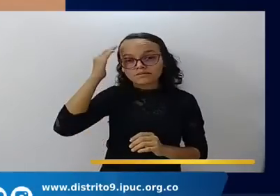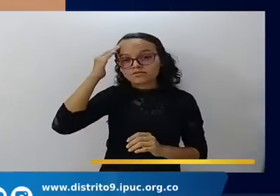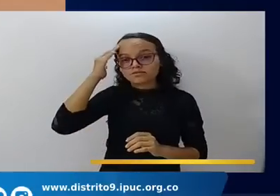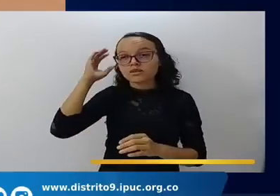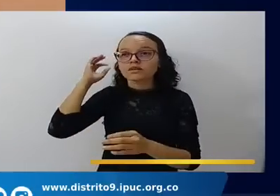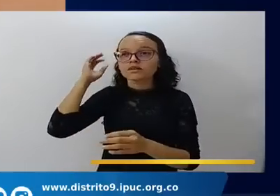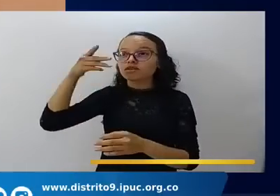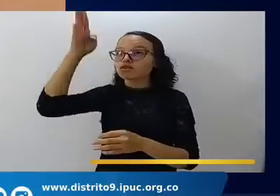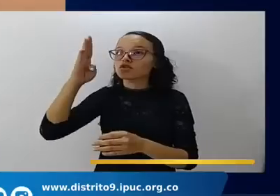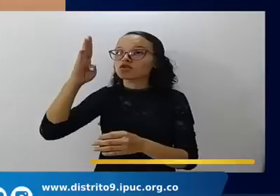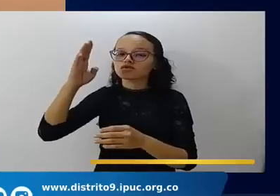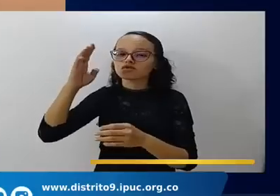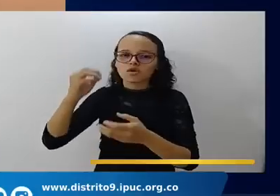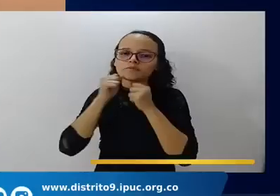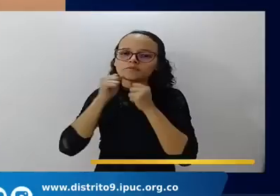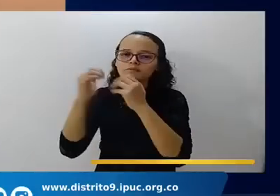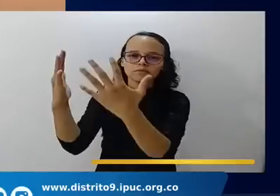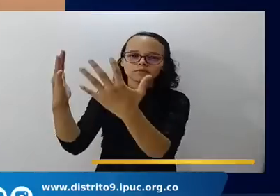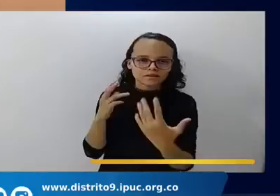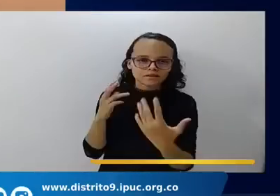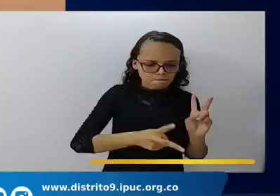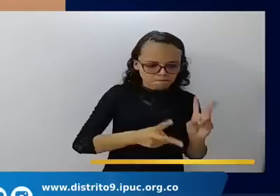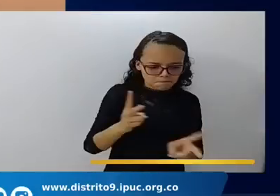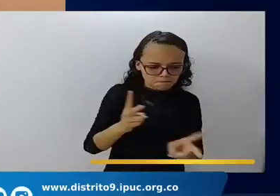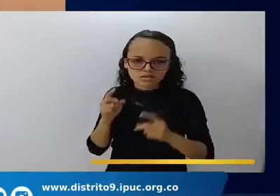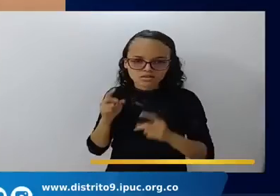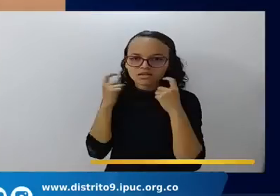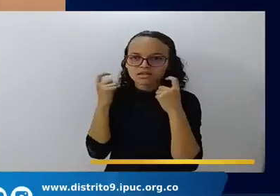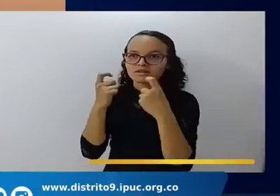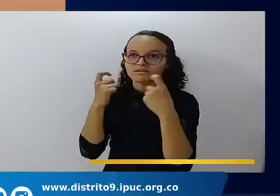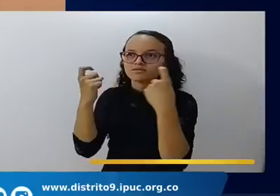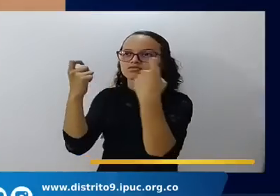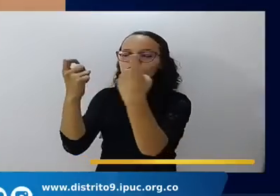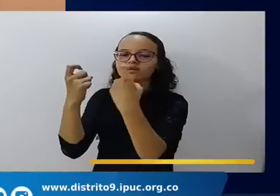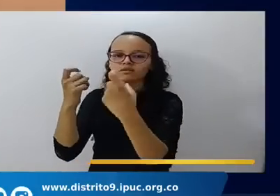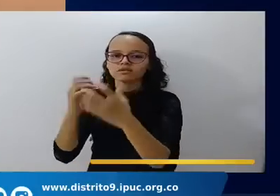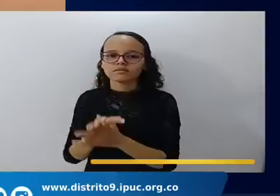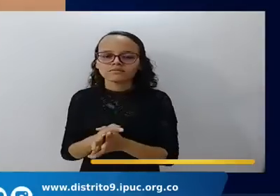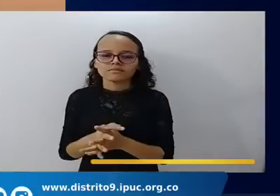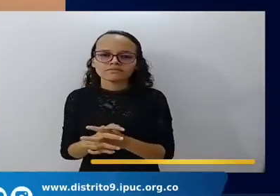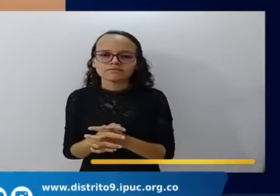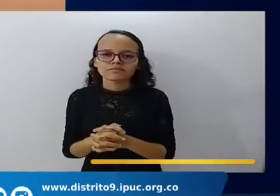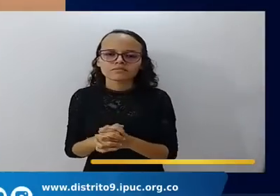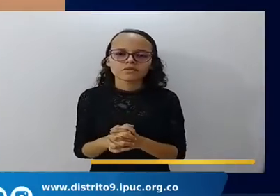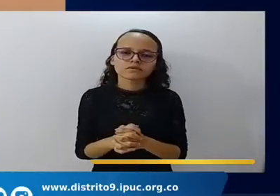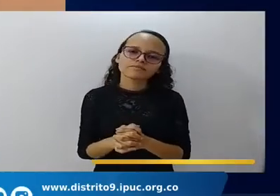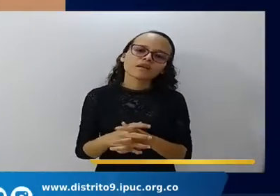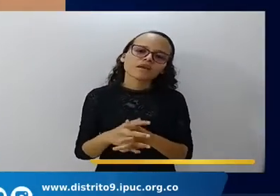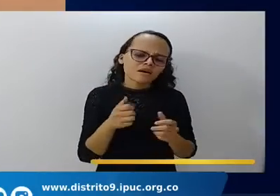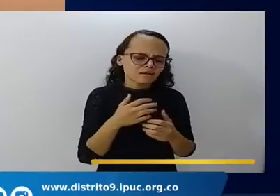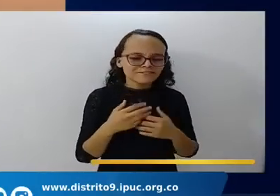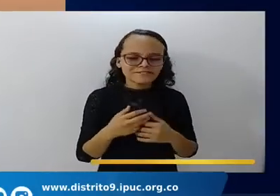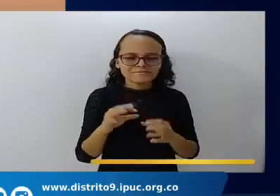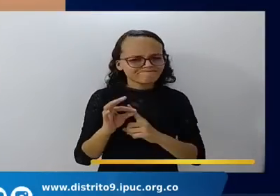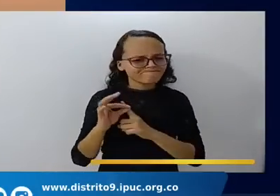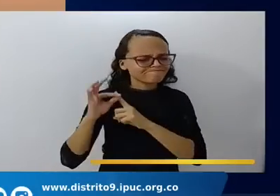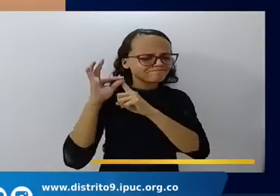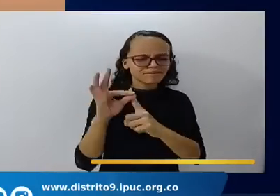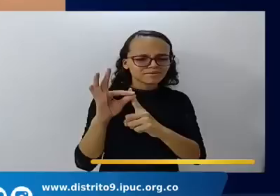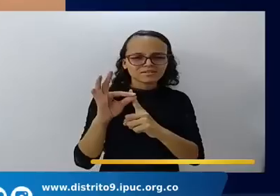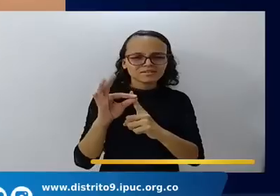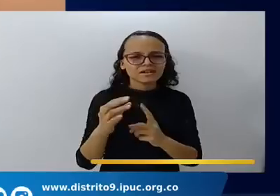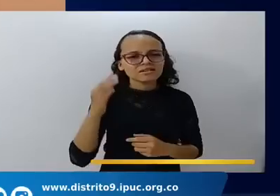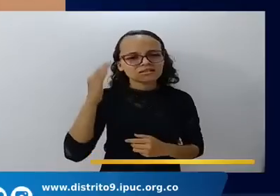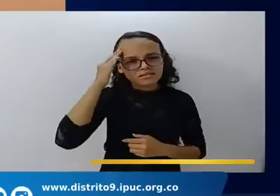de los que le buscan. Que bueno es saber, que bueno es confesar, que bueno